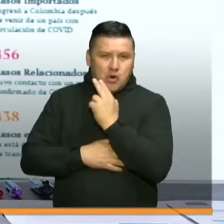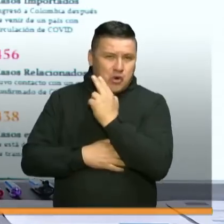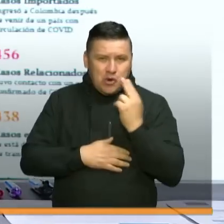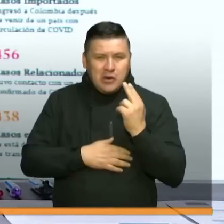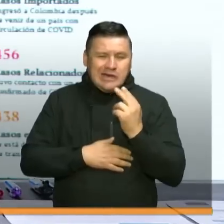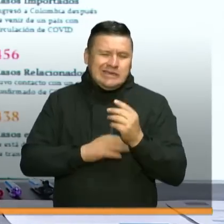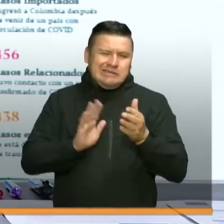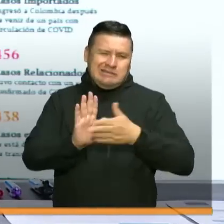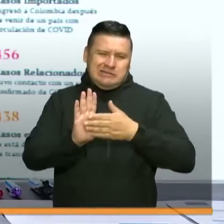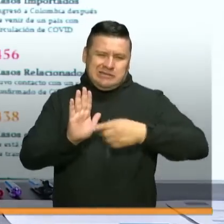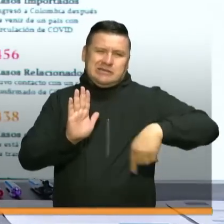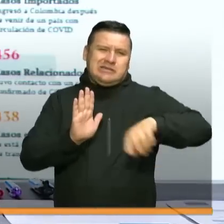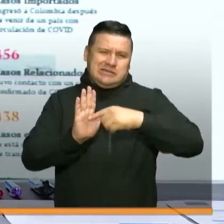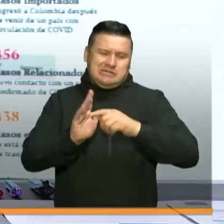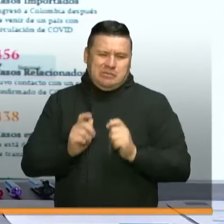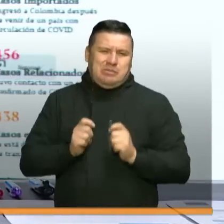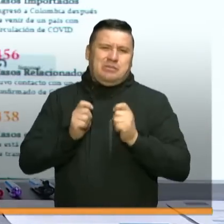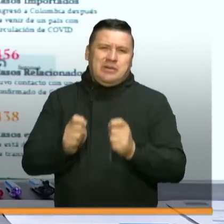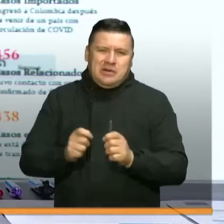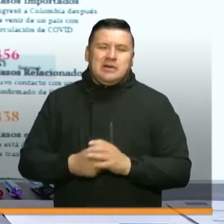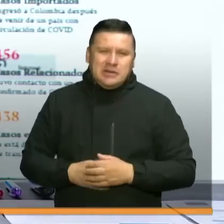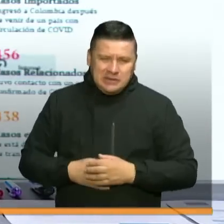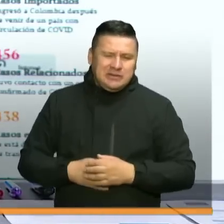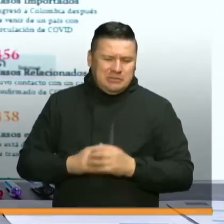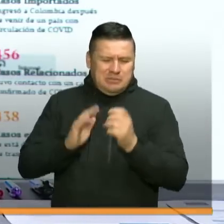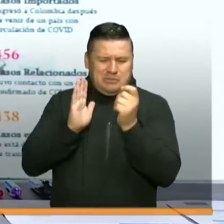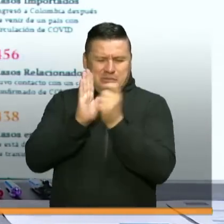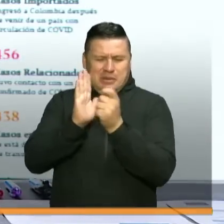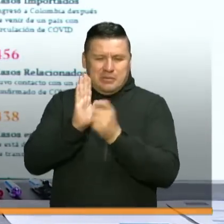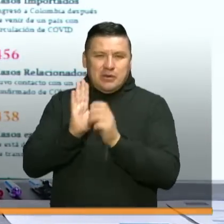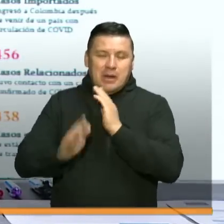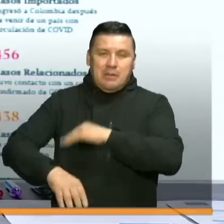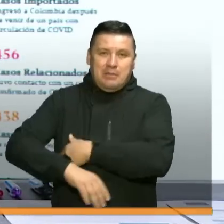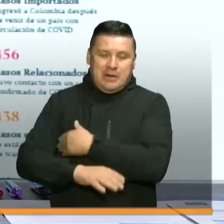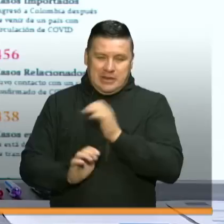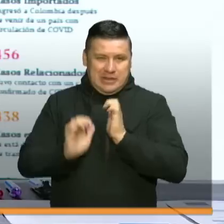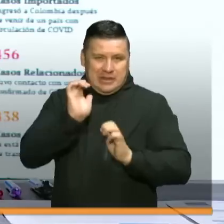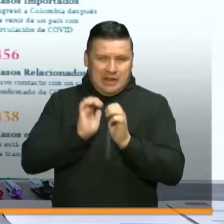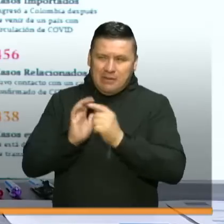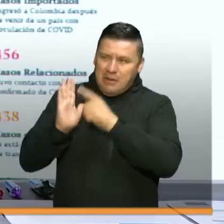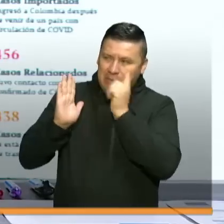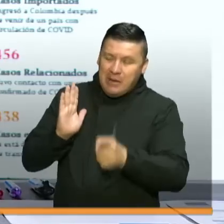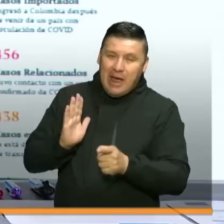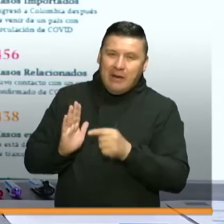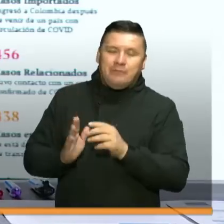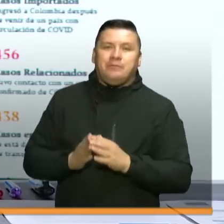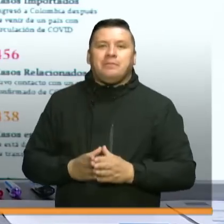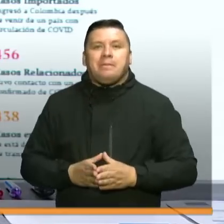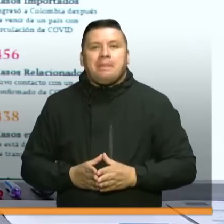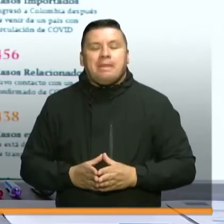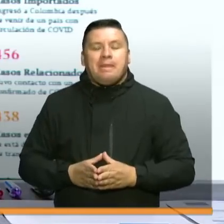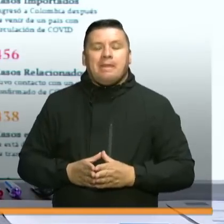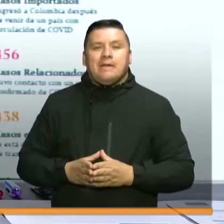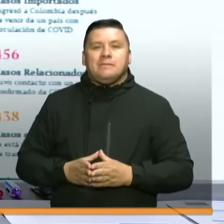según los reportes que han sido entregados con detalle por parte del Ministerio de Defensa. Me pregunta